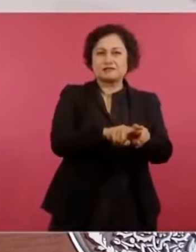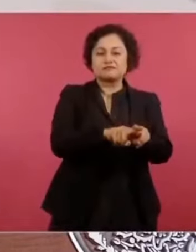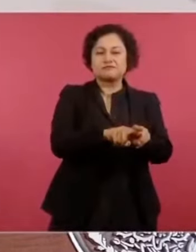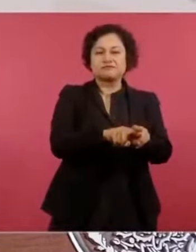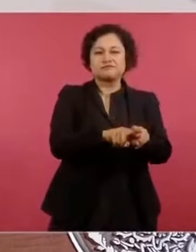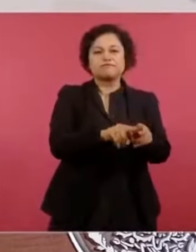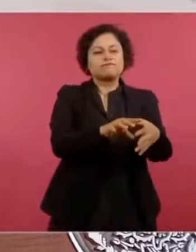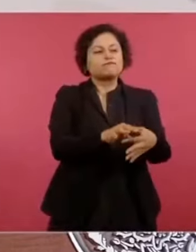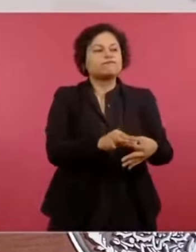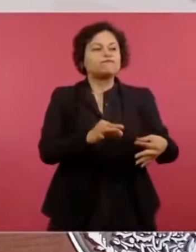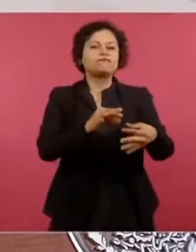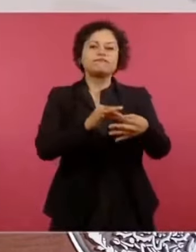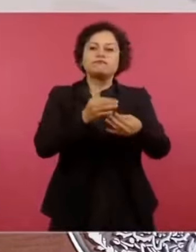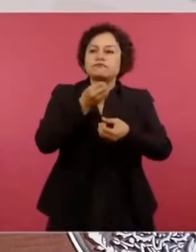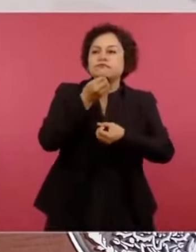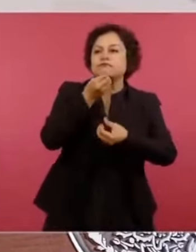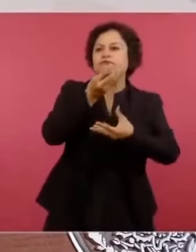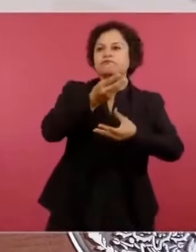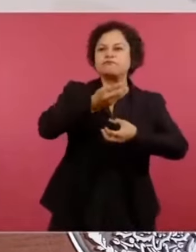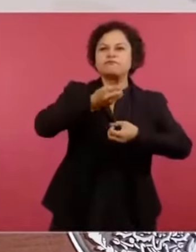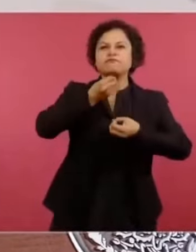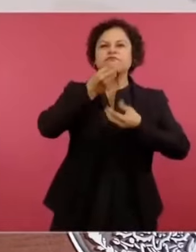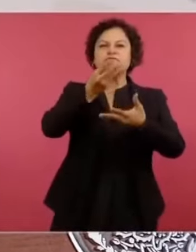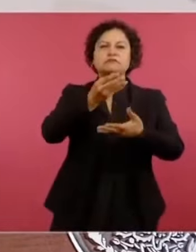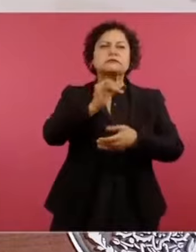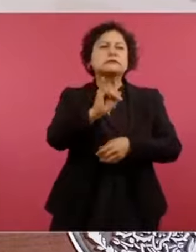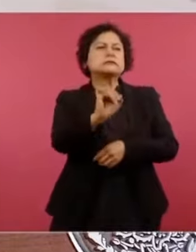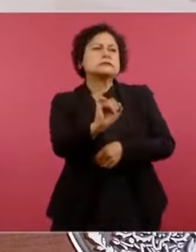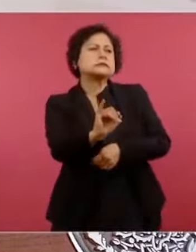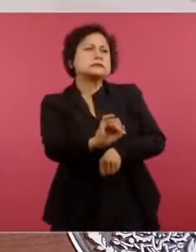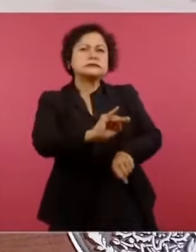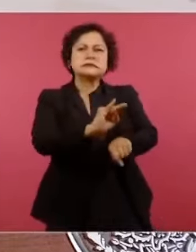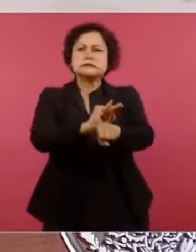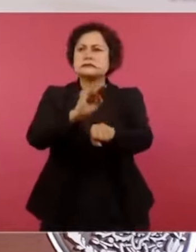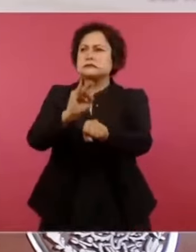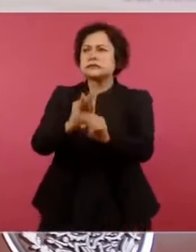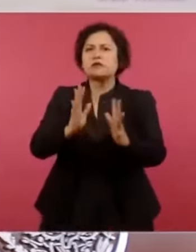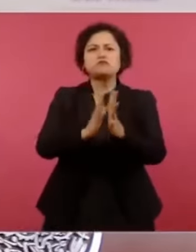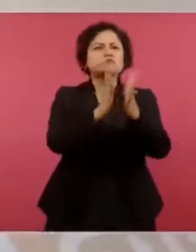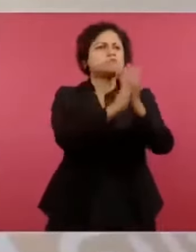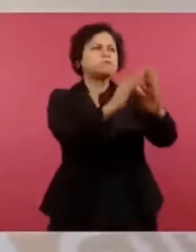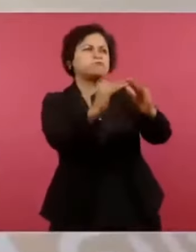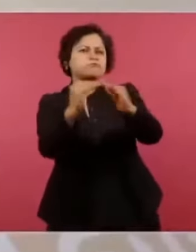democrática, de